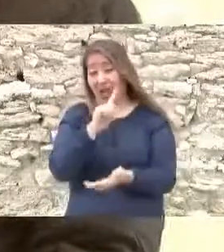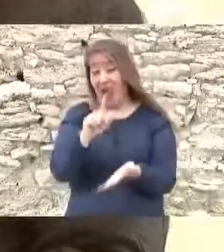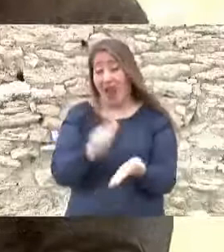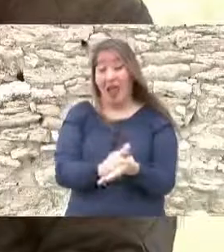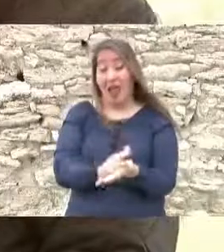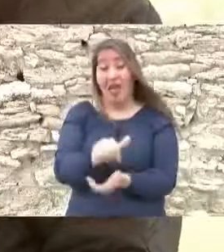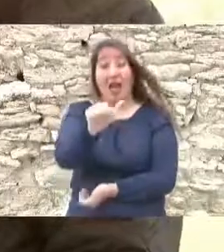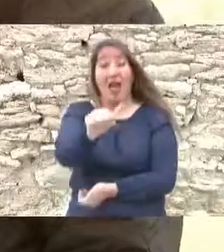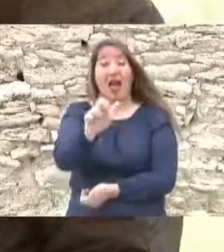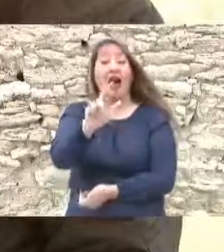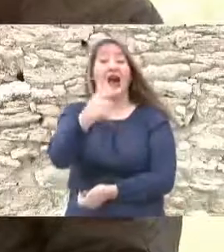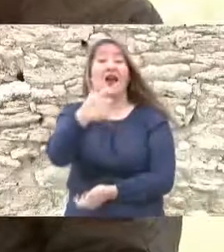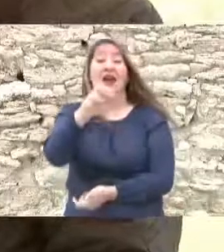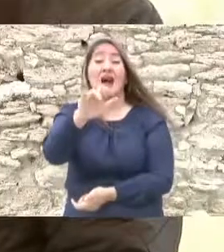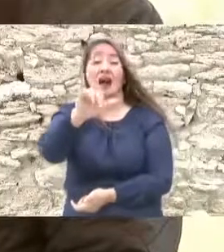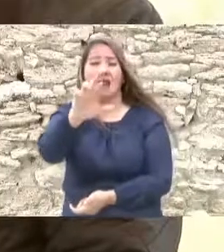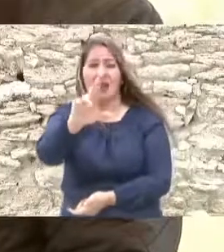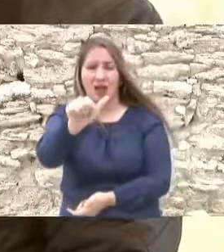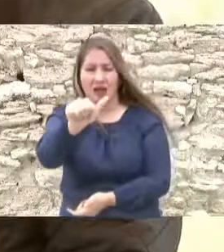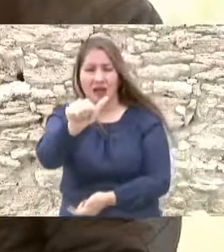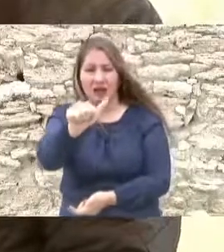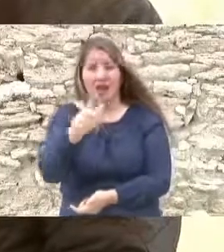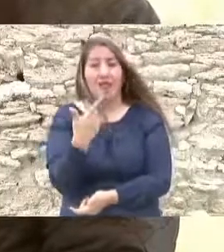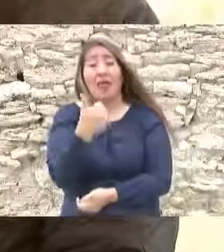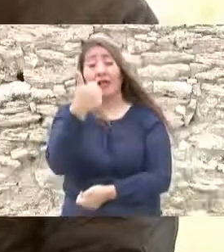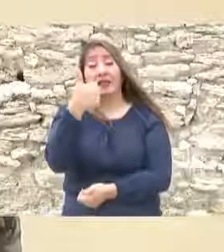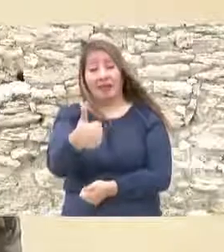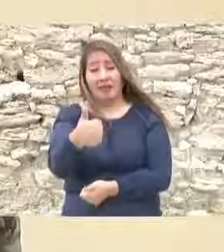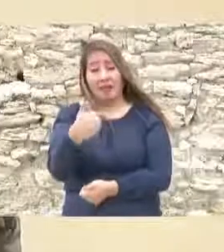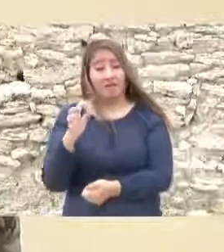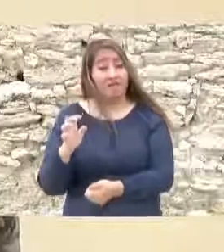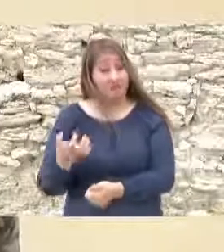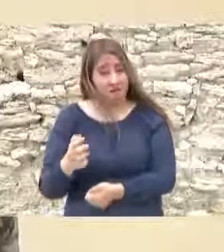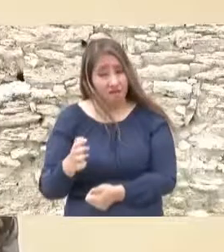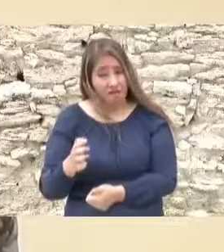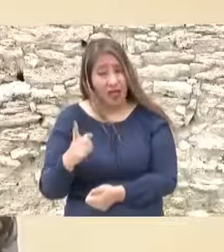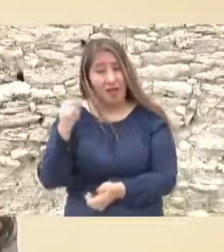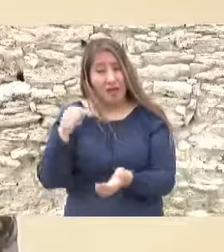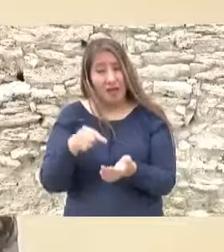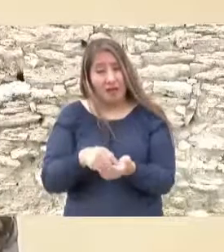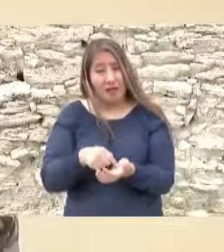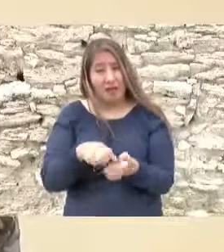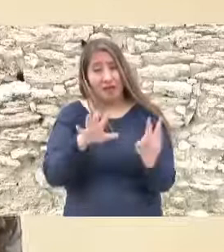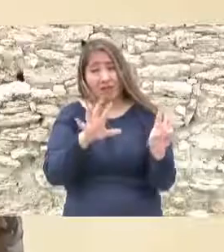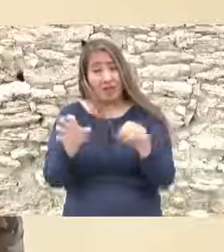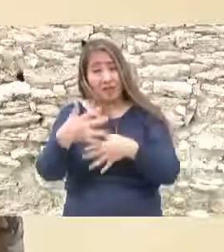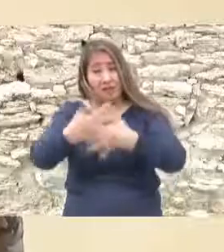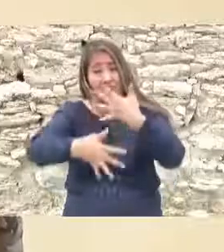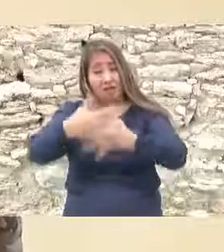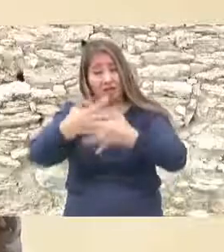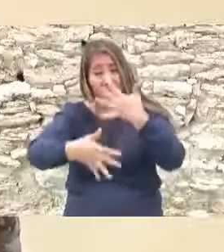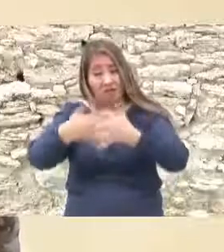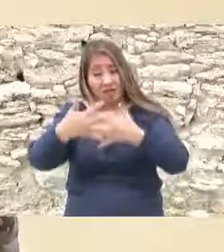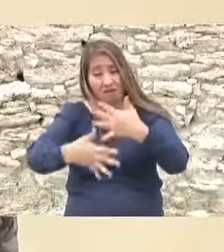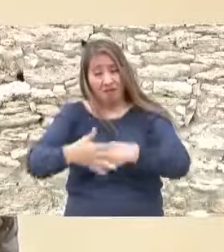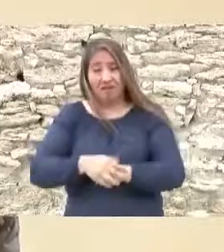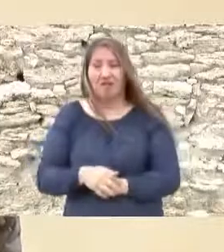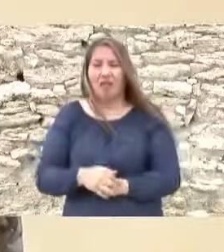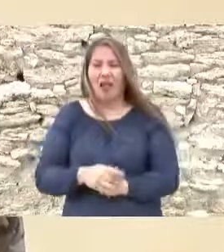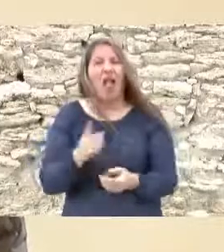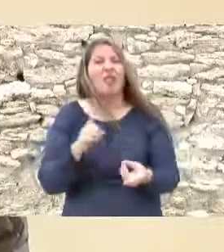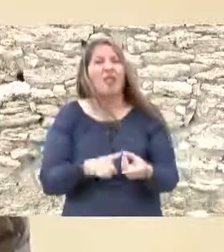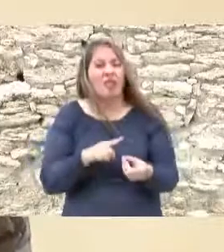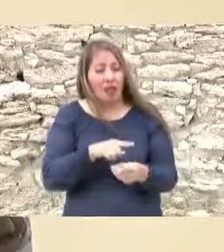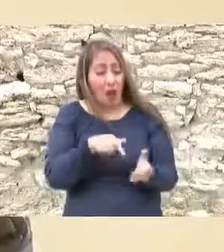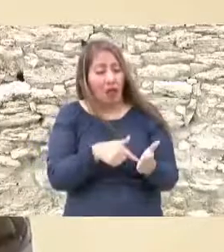agraria de el 6 de enero de 1915 donde